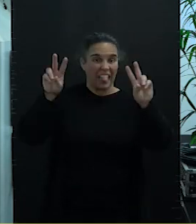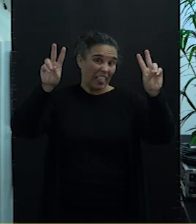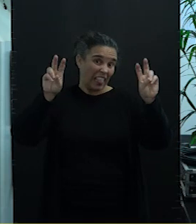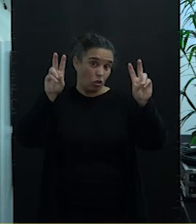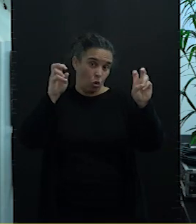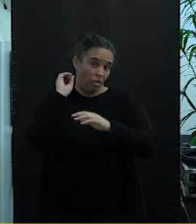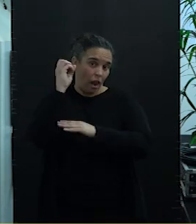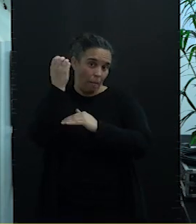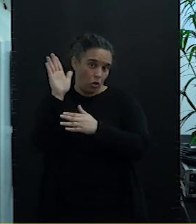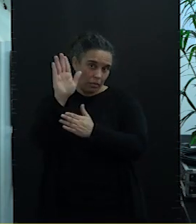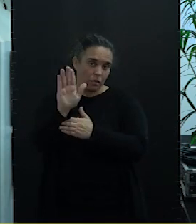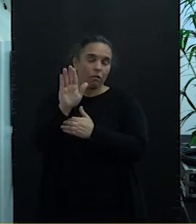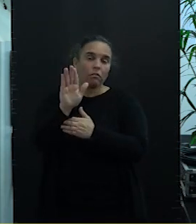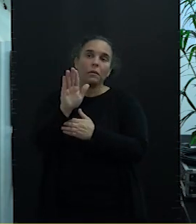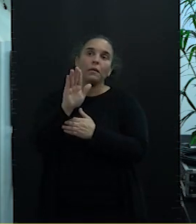presentando,